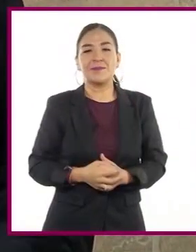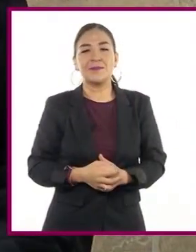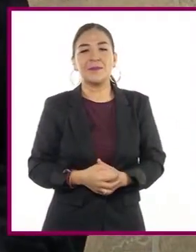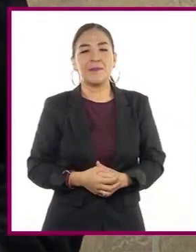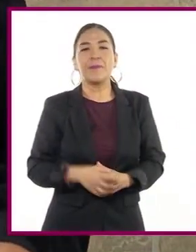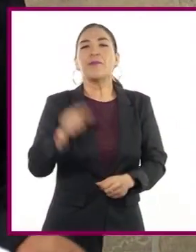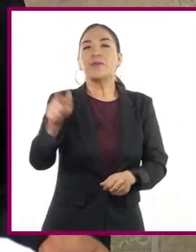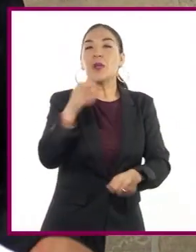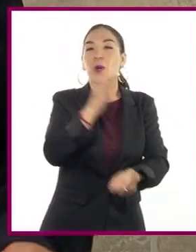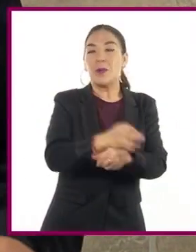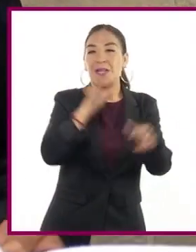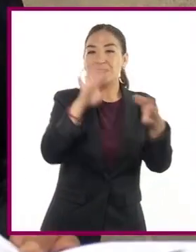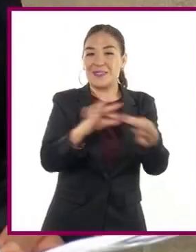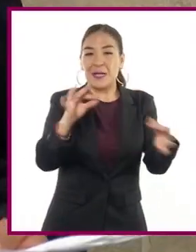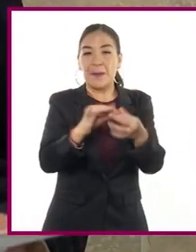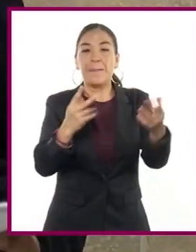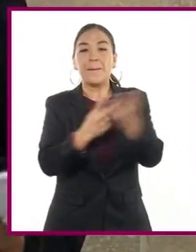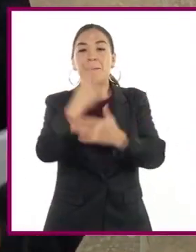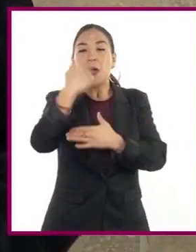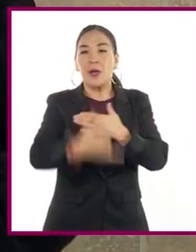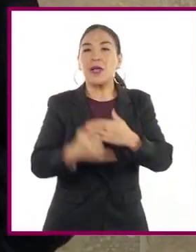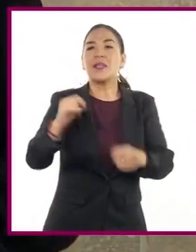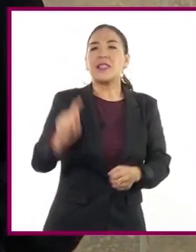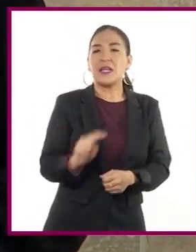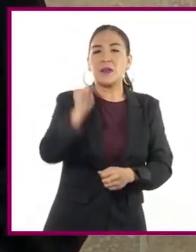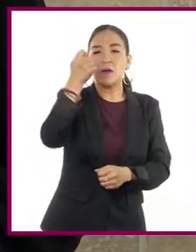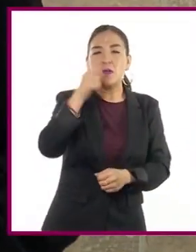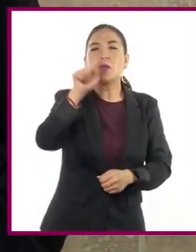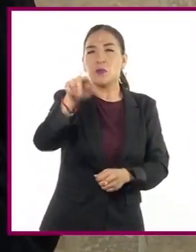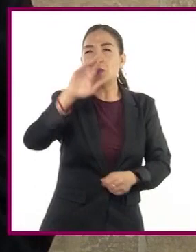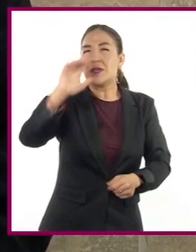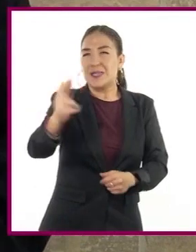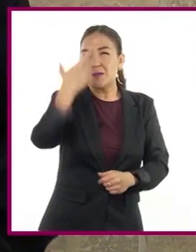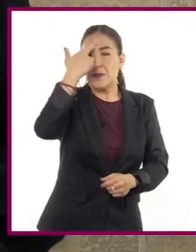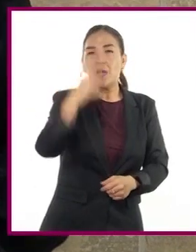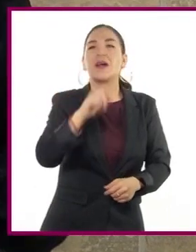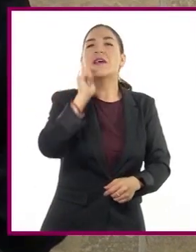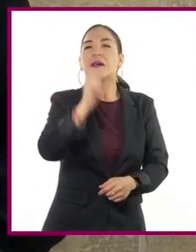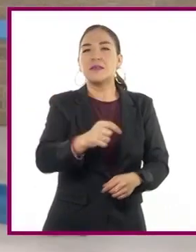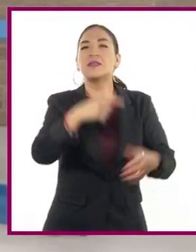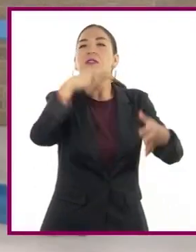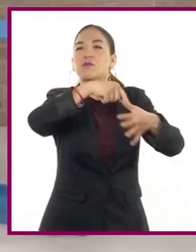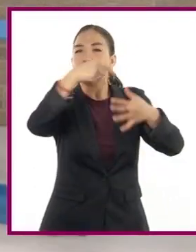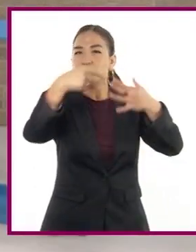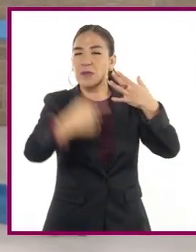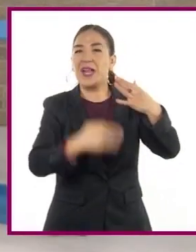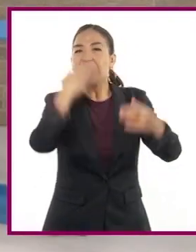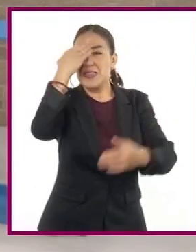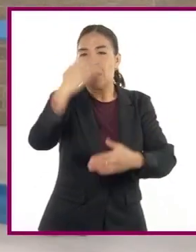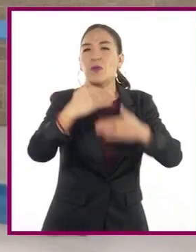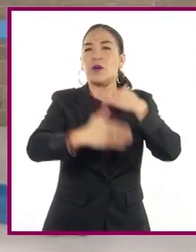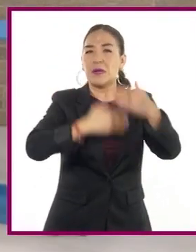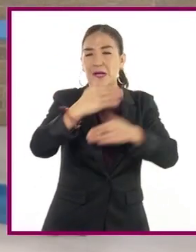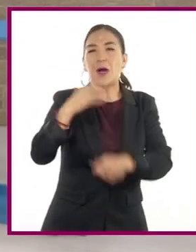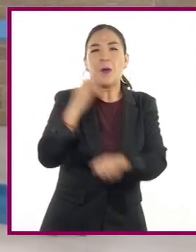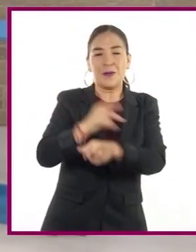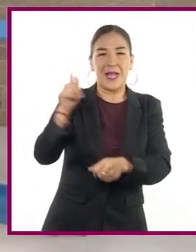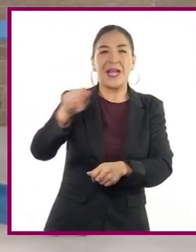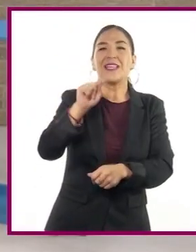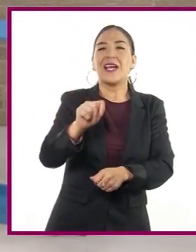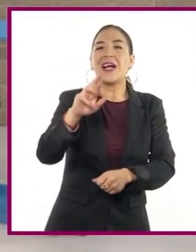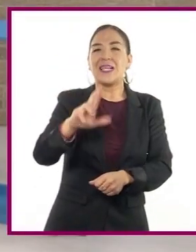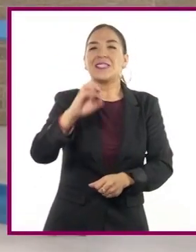Hablando de los proyectos tecnológicos, ¿recuerdan que consta de algunas fases? Vayamos con TR-06,